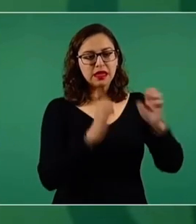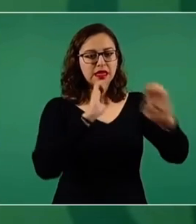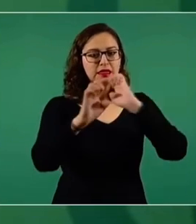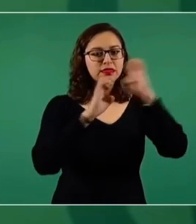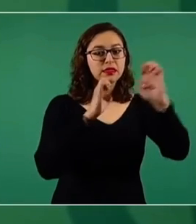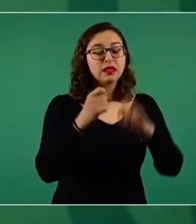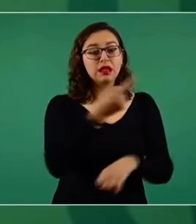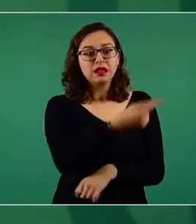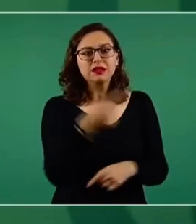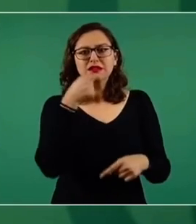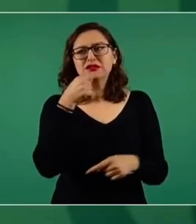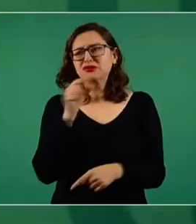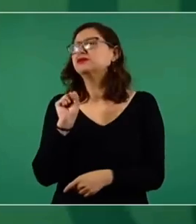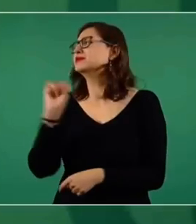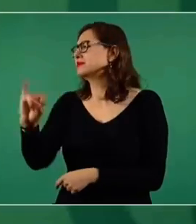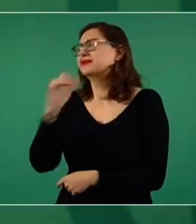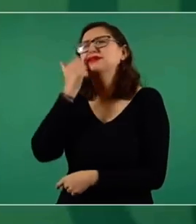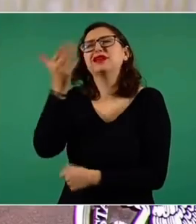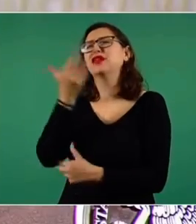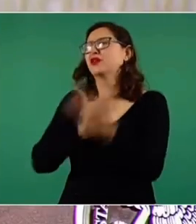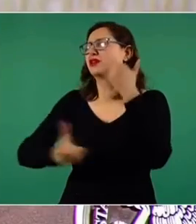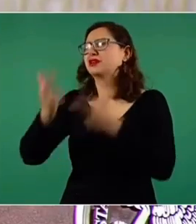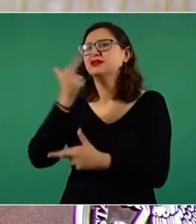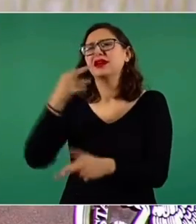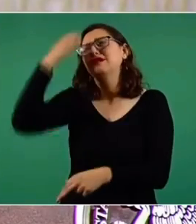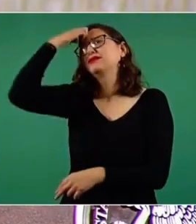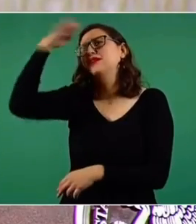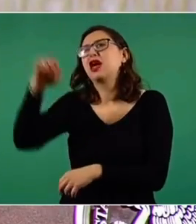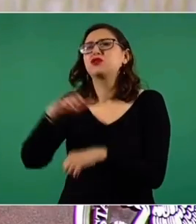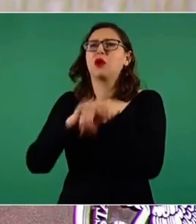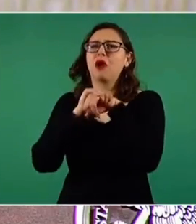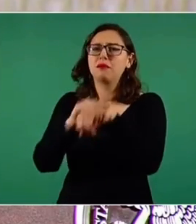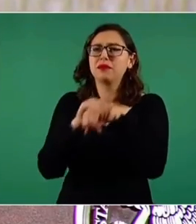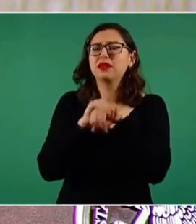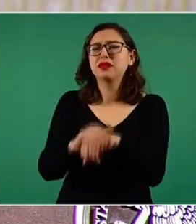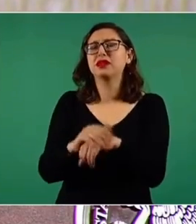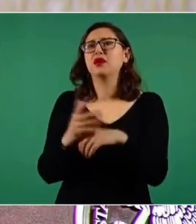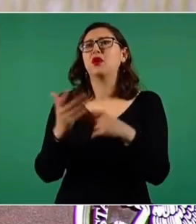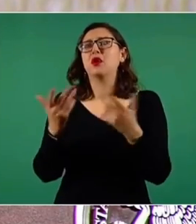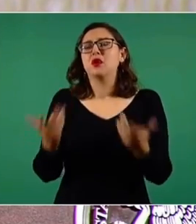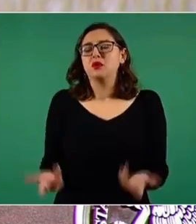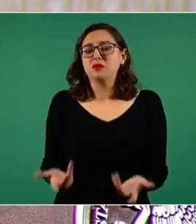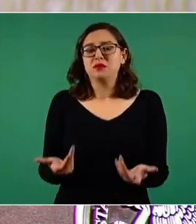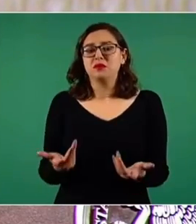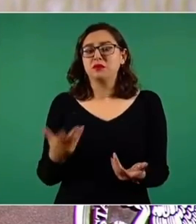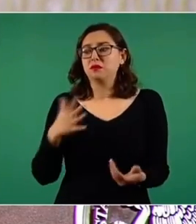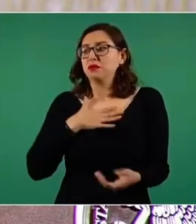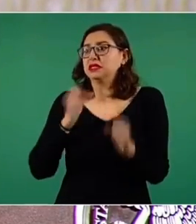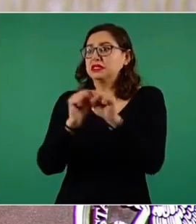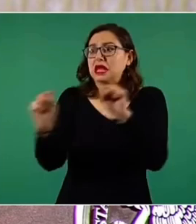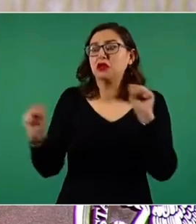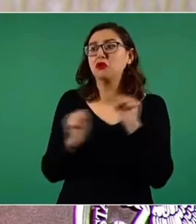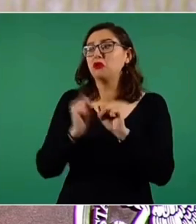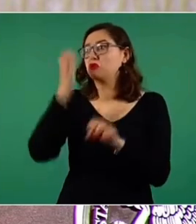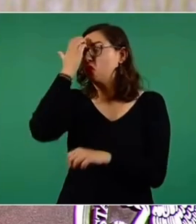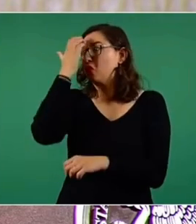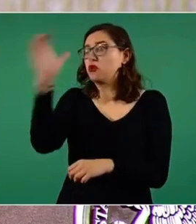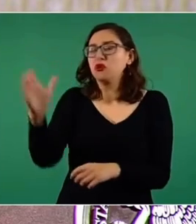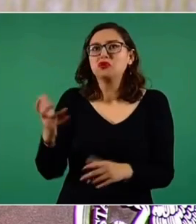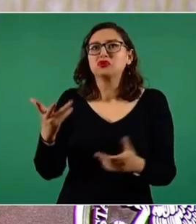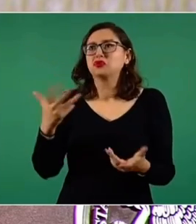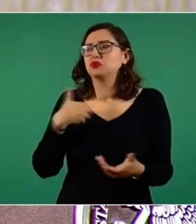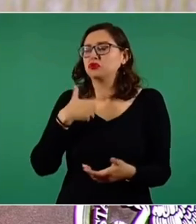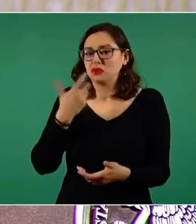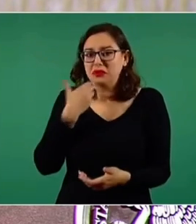decían yo ya quiero regresar, yo ya extraño a mis amigos, yo ya quiero ver a… no conozco mi aula, no conozco mi espacio.